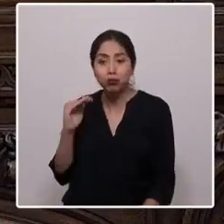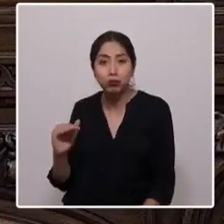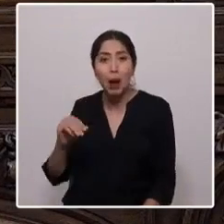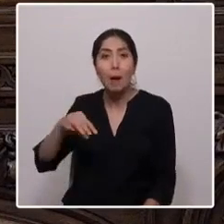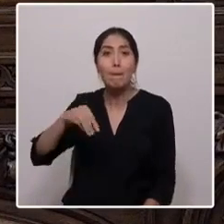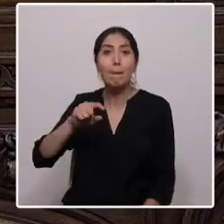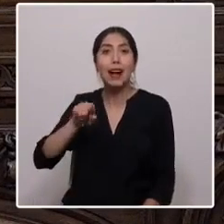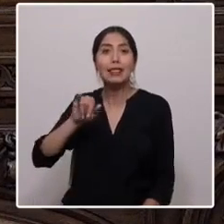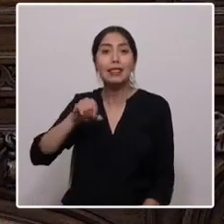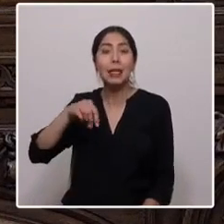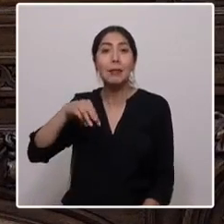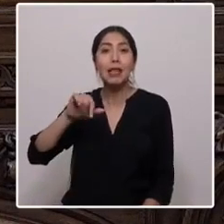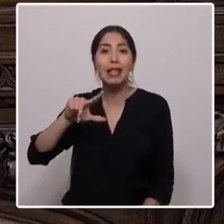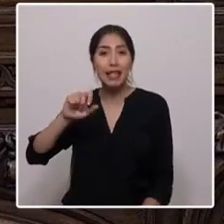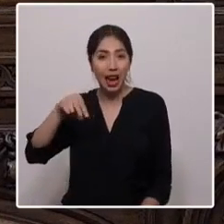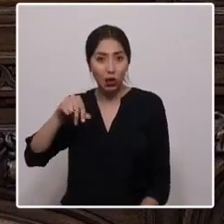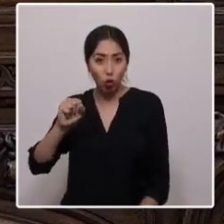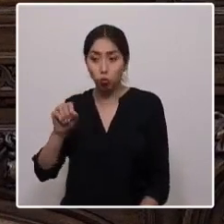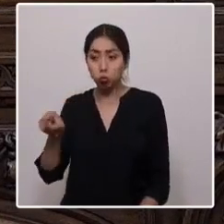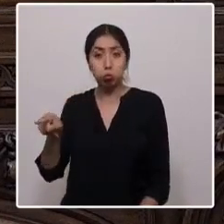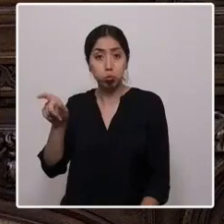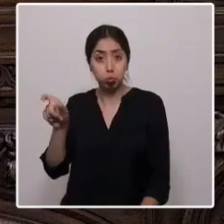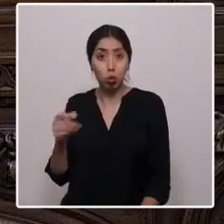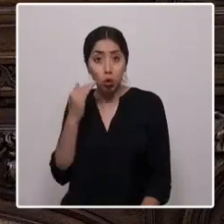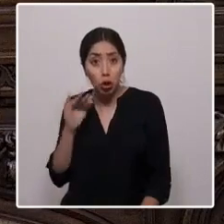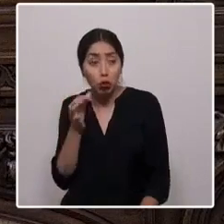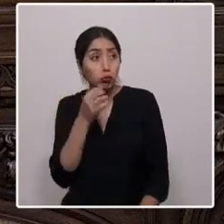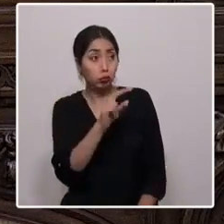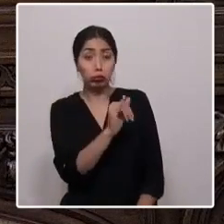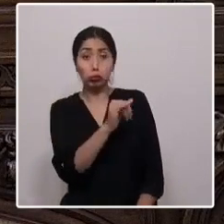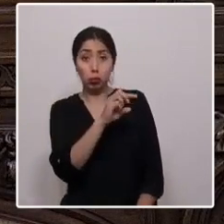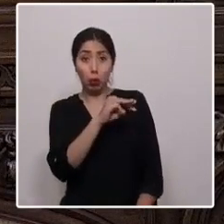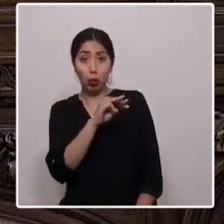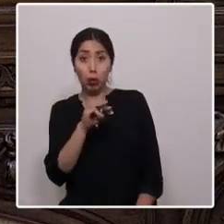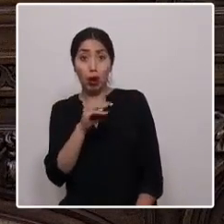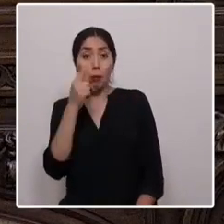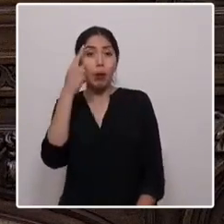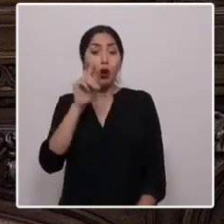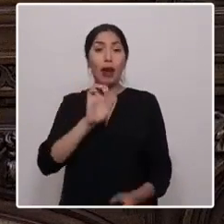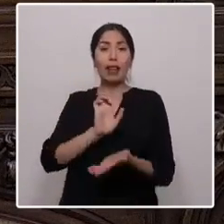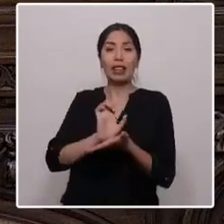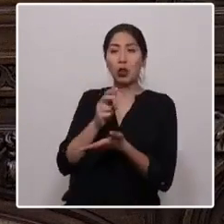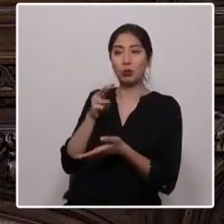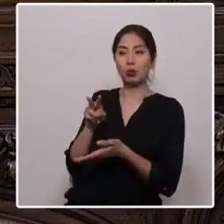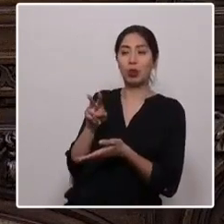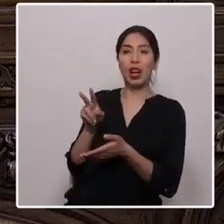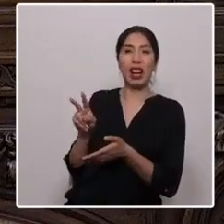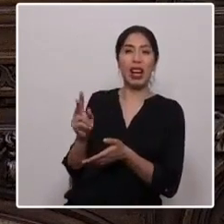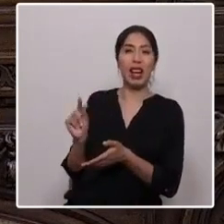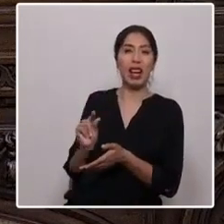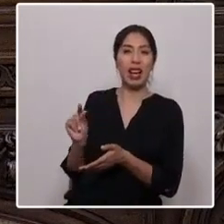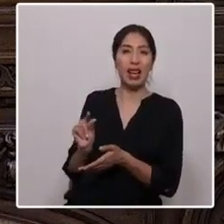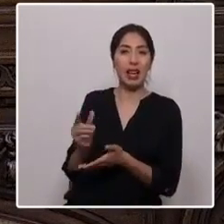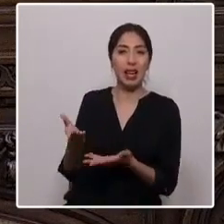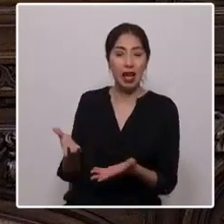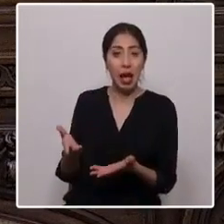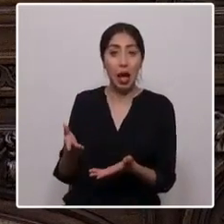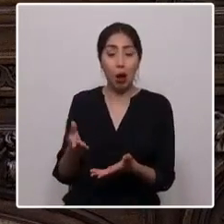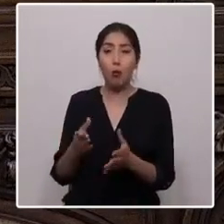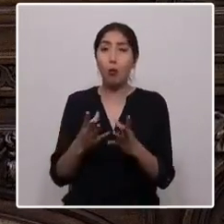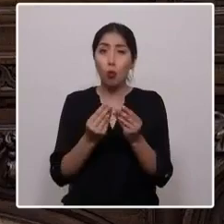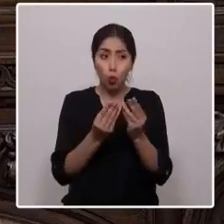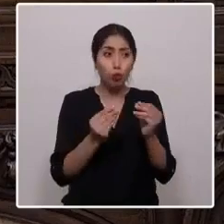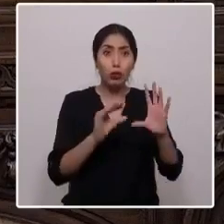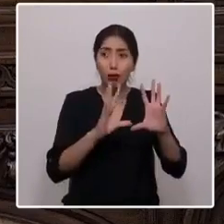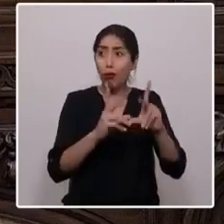pero para el Estado de Chile siguen siendo una familia de segunda categoría. Una de tantas familias donde niños, niñas y adolescentes